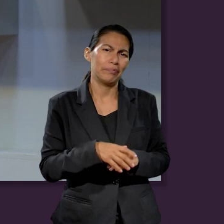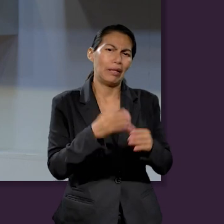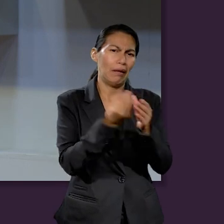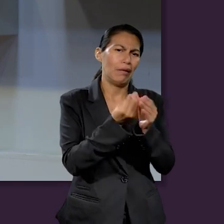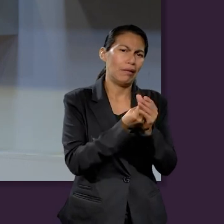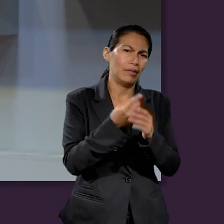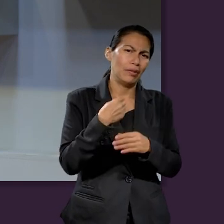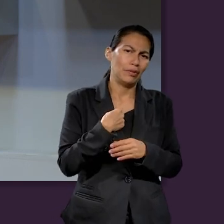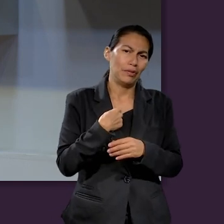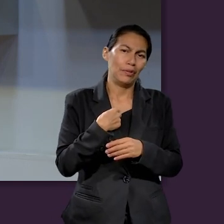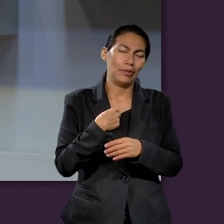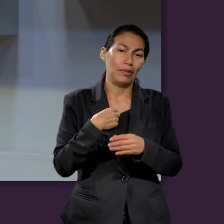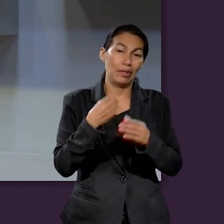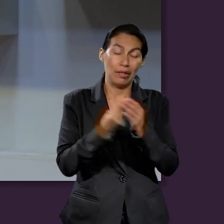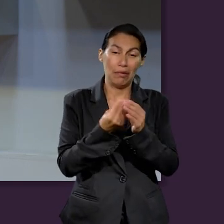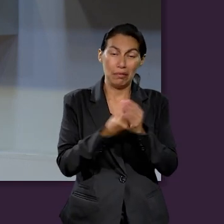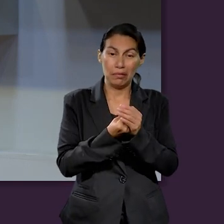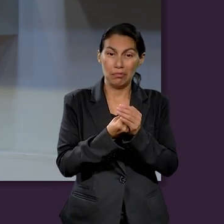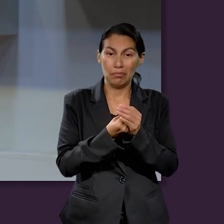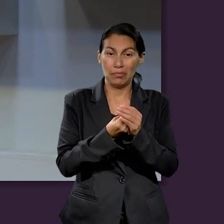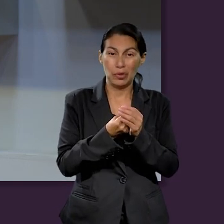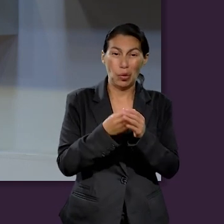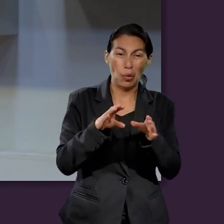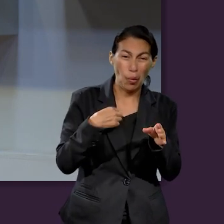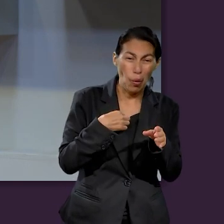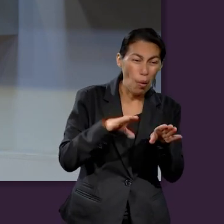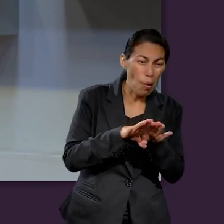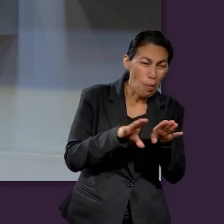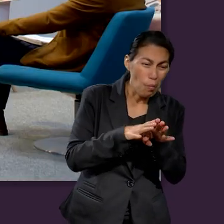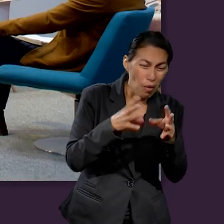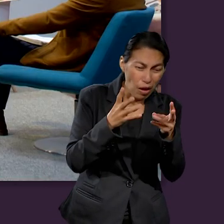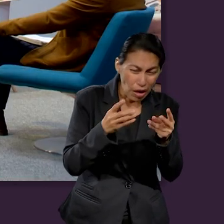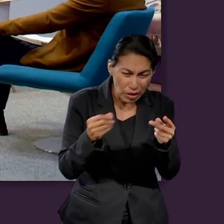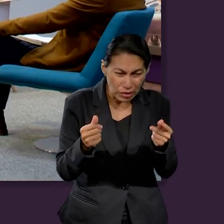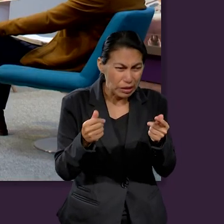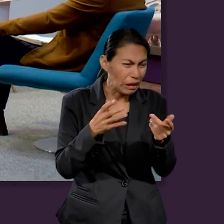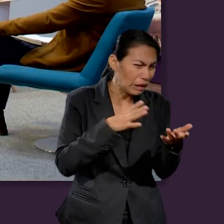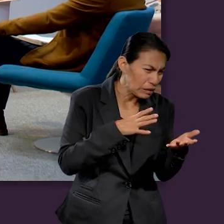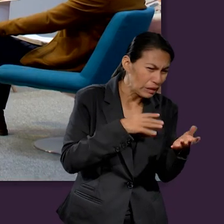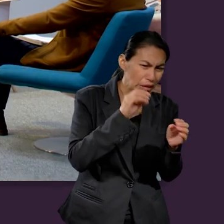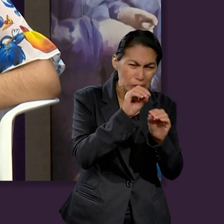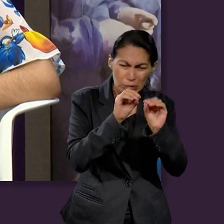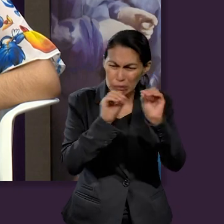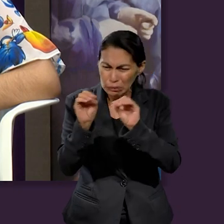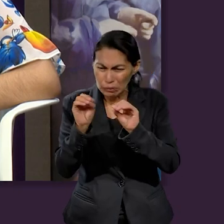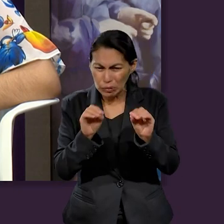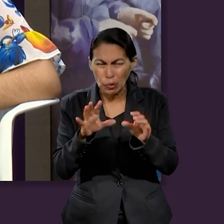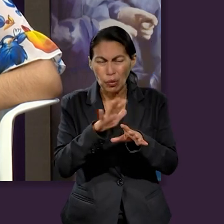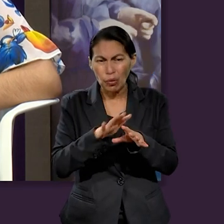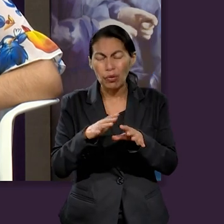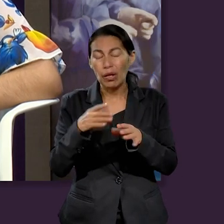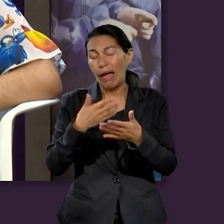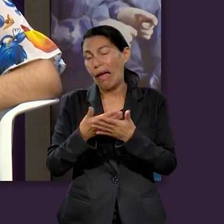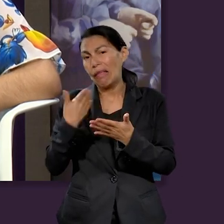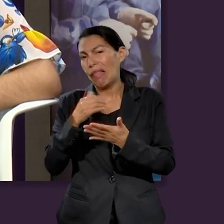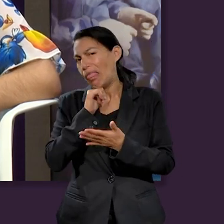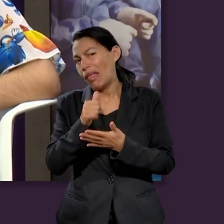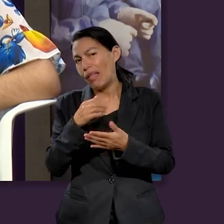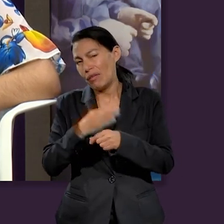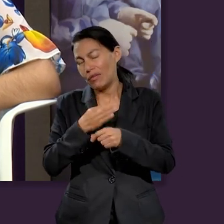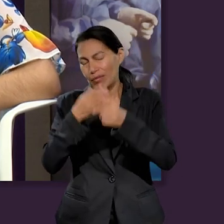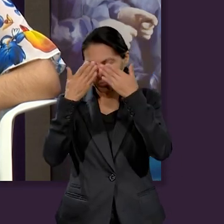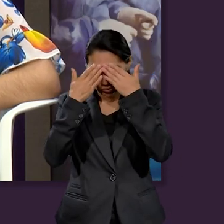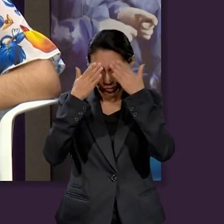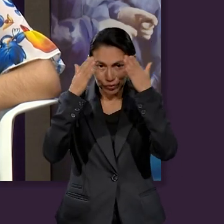proceso de organizarse financieramente les ha ayudado a ser mejores administradores? Sí, inclusive con las clases, ¿no? Por ejemplo, yo que tengo clases de